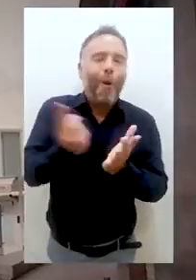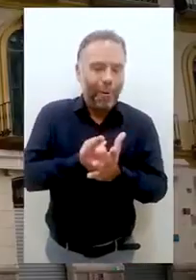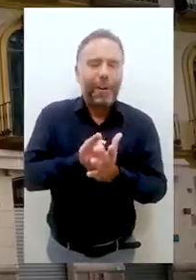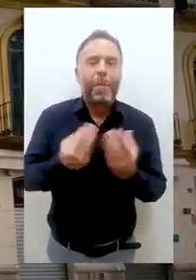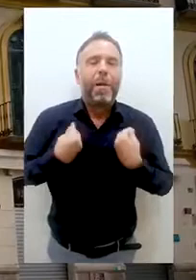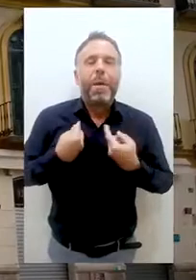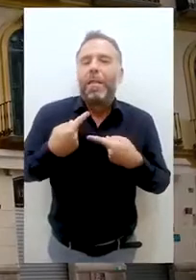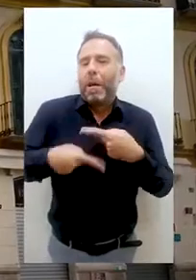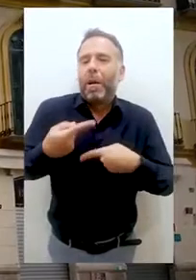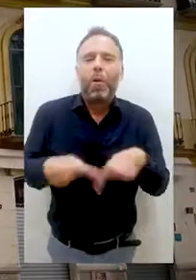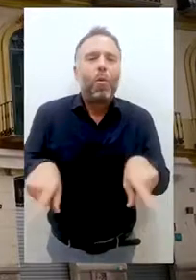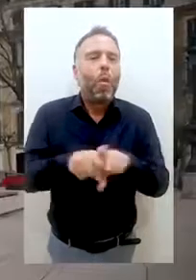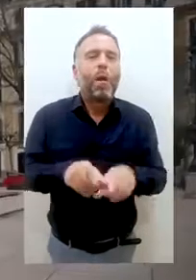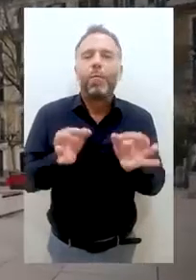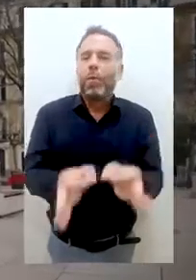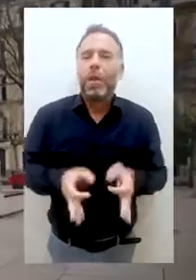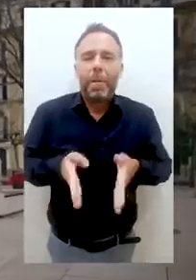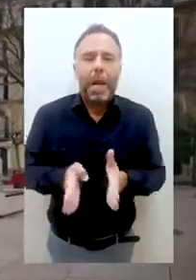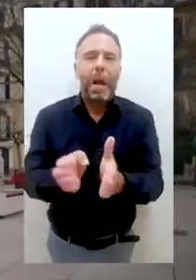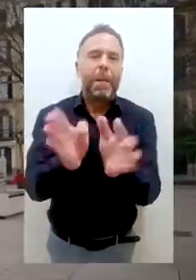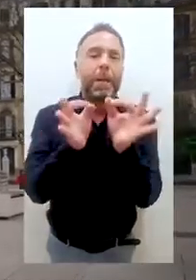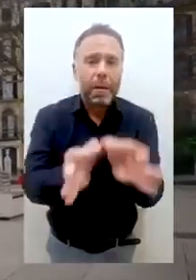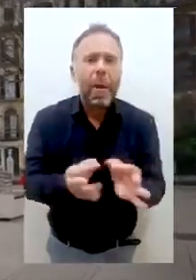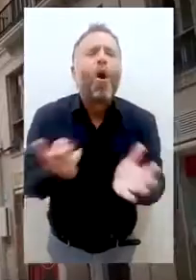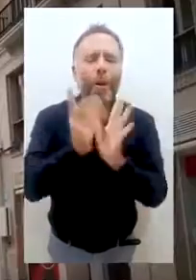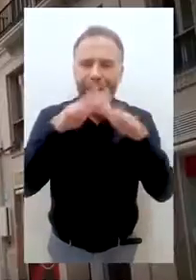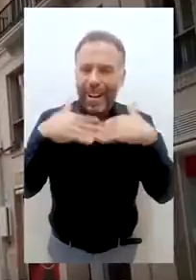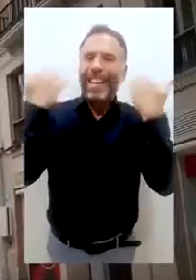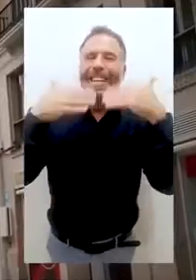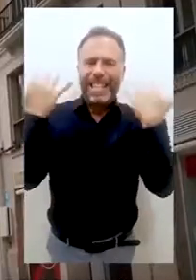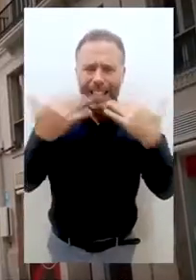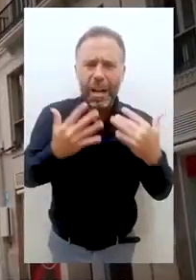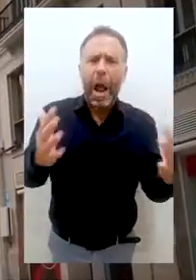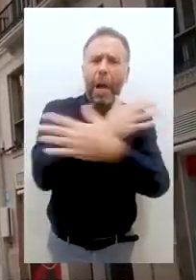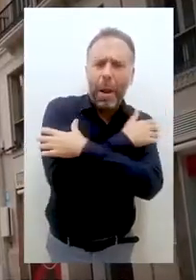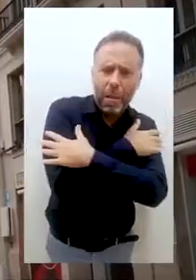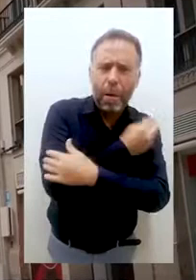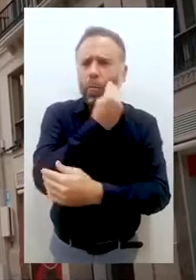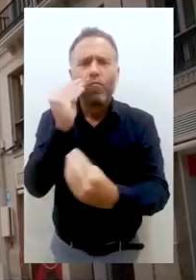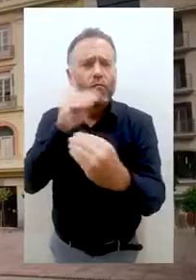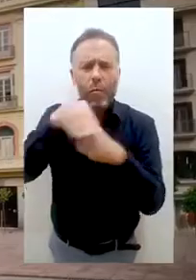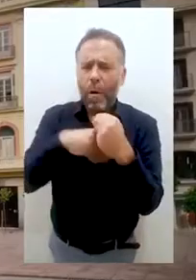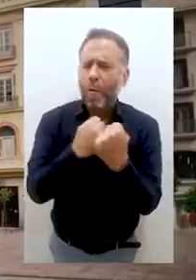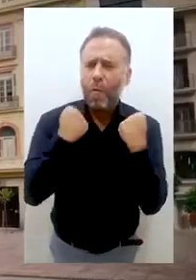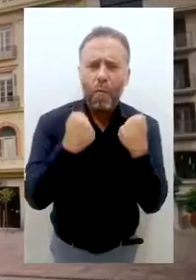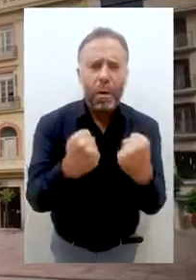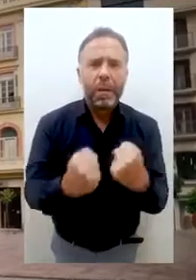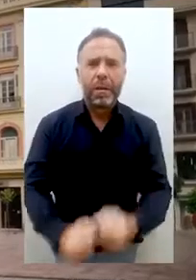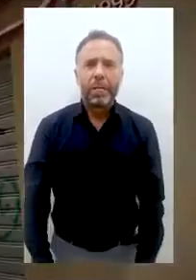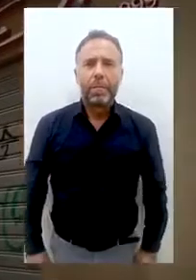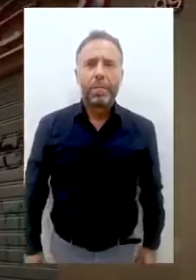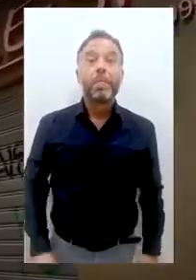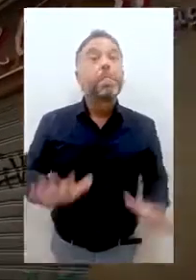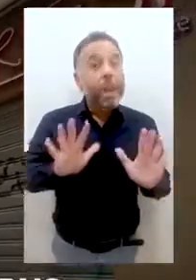cuando recuperemos nuestra rutina diaria, volveremos a reírnos y podremos besarnos y abrazarnos de nuevo bien